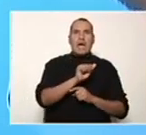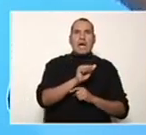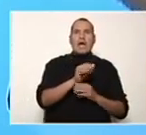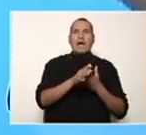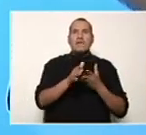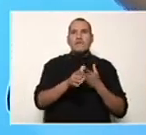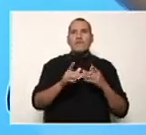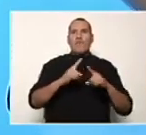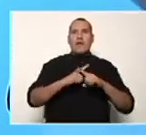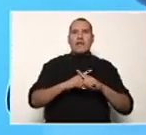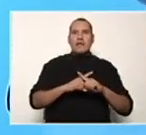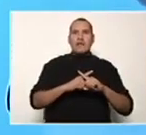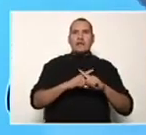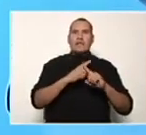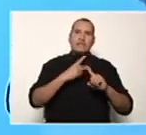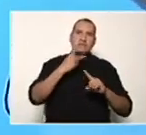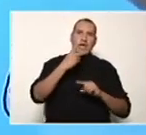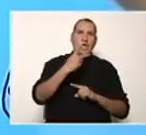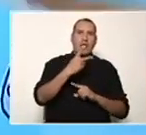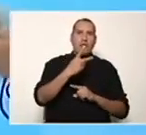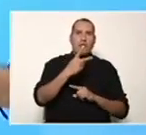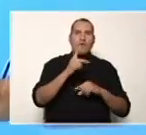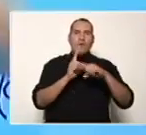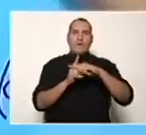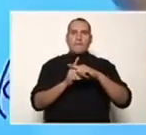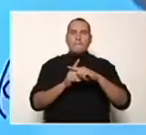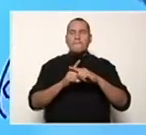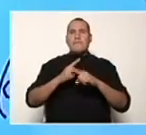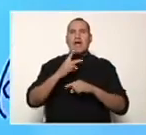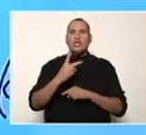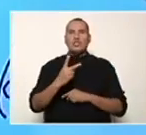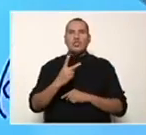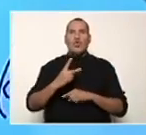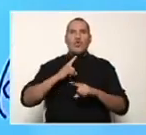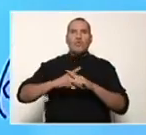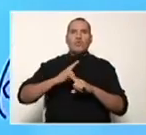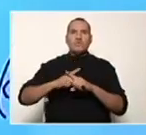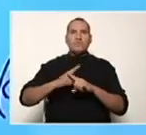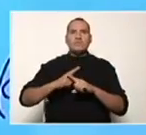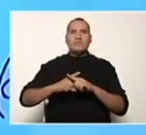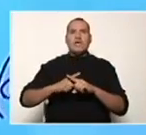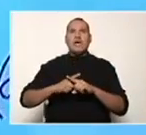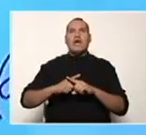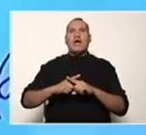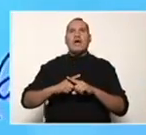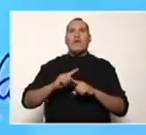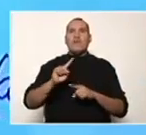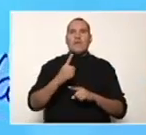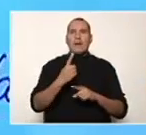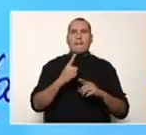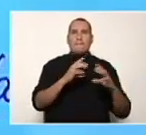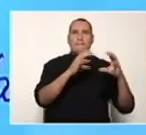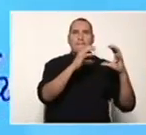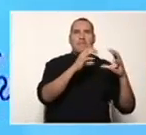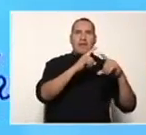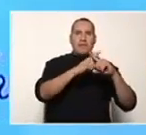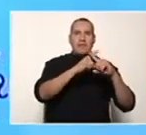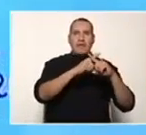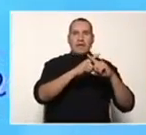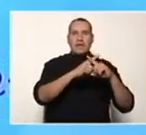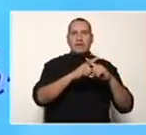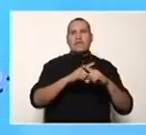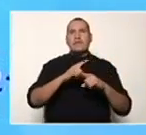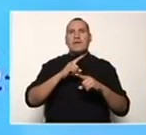Lo elevo al cuadrado. Más el doble producto del primer término por